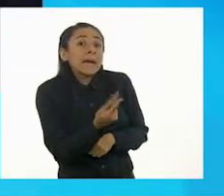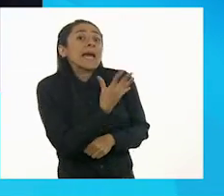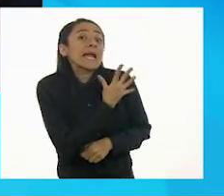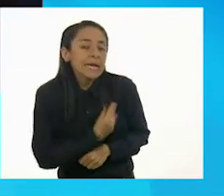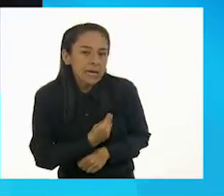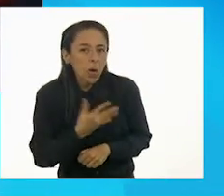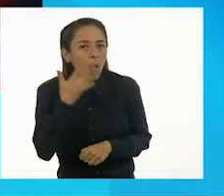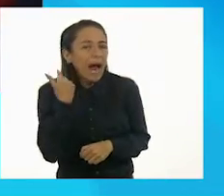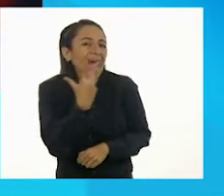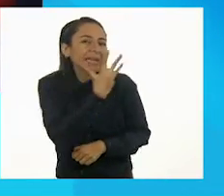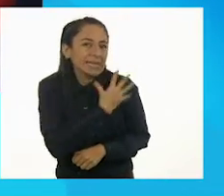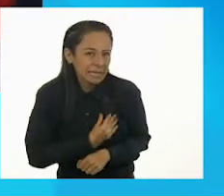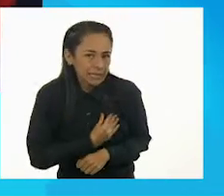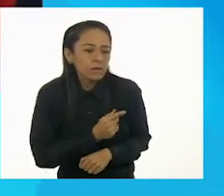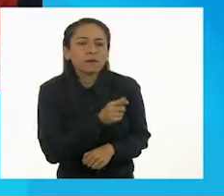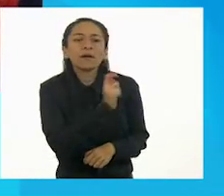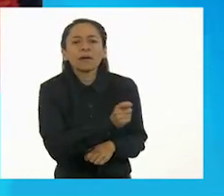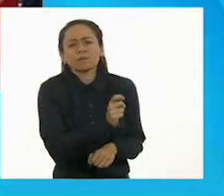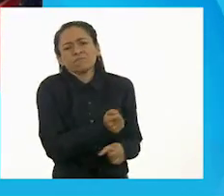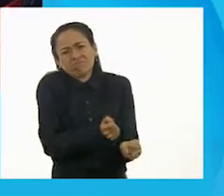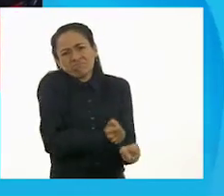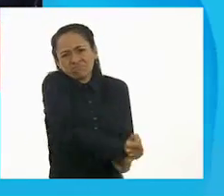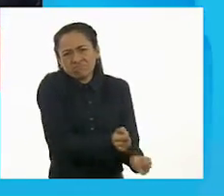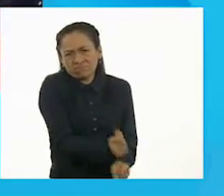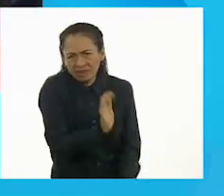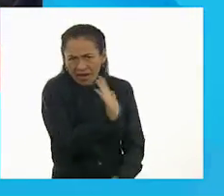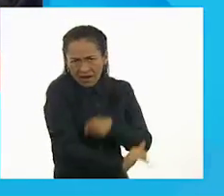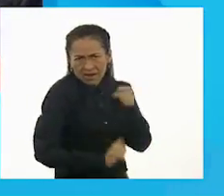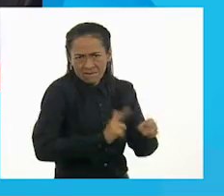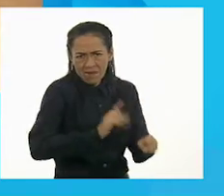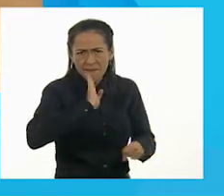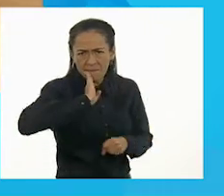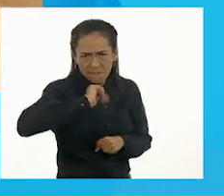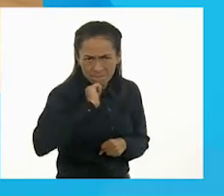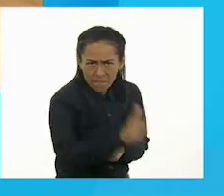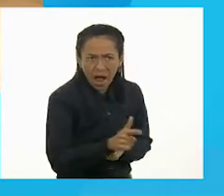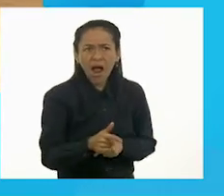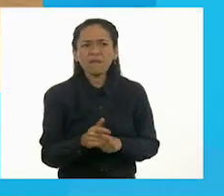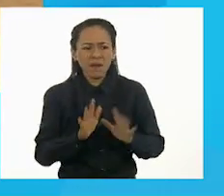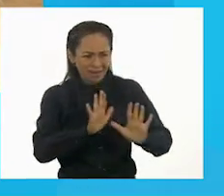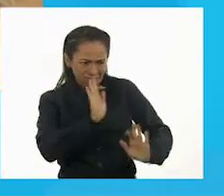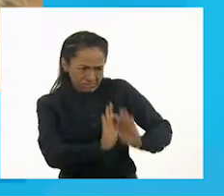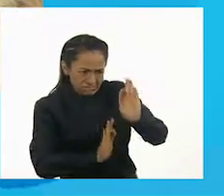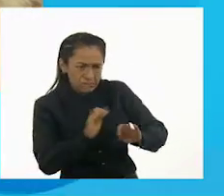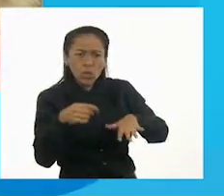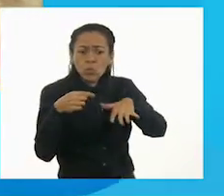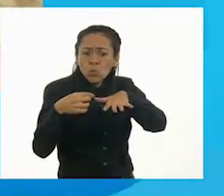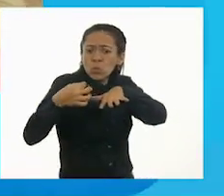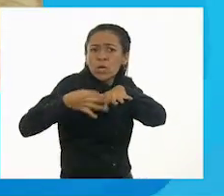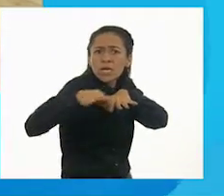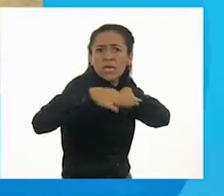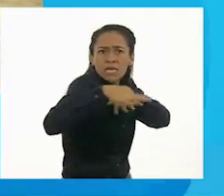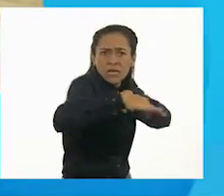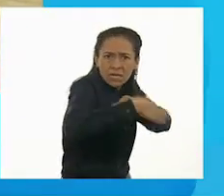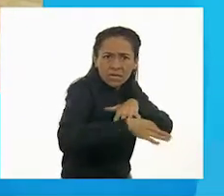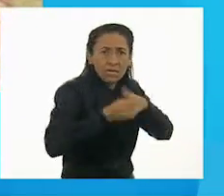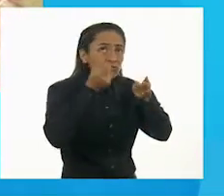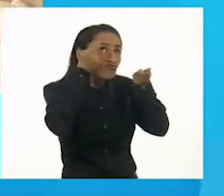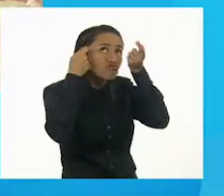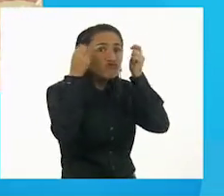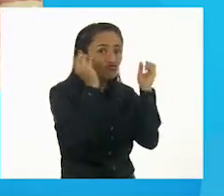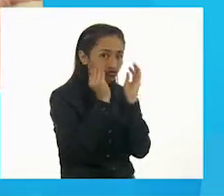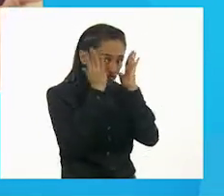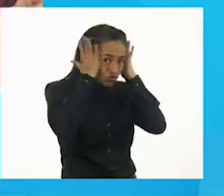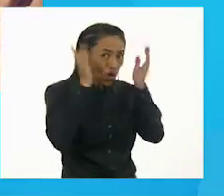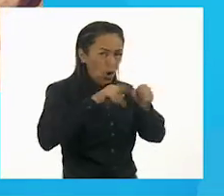el tenerlos vestidos como humanos, pintarles las uñas, pintarles el pelo, se considera maltrato animal. ¿Por qué? Porque